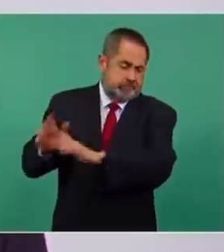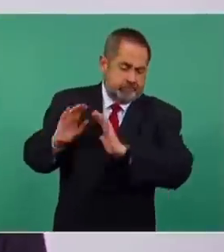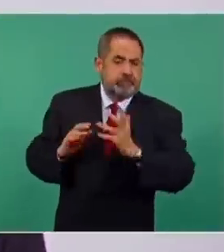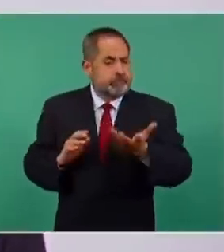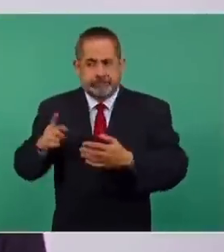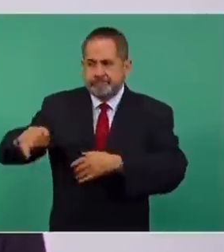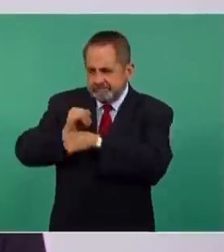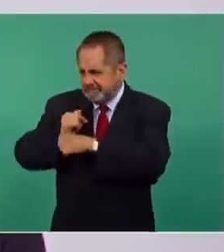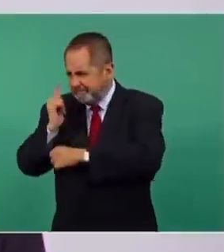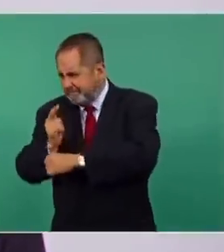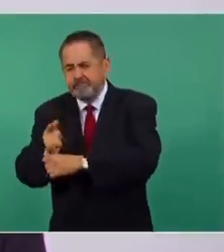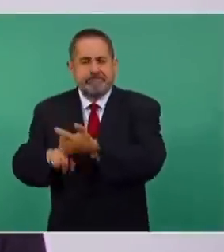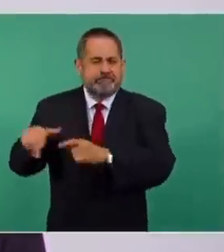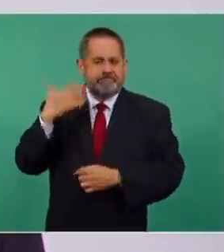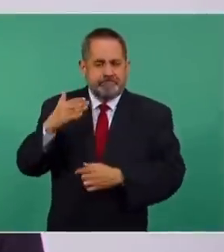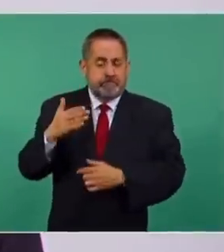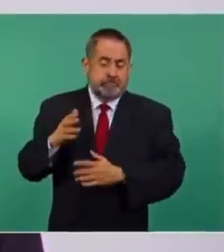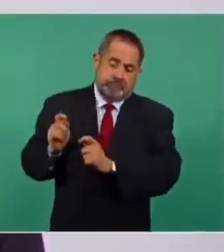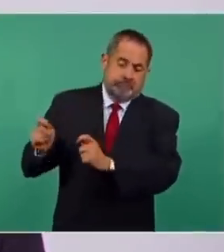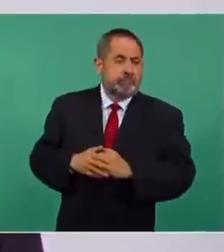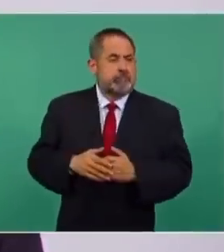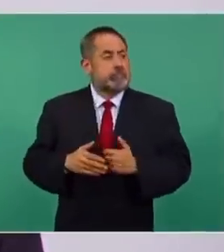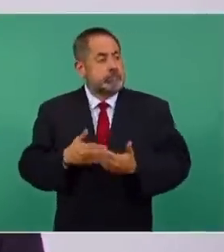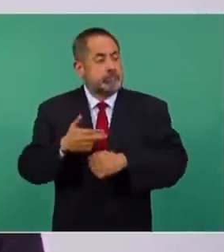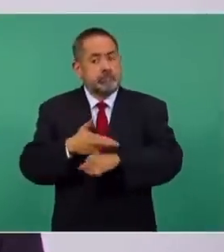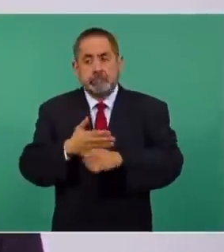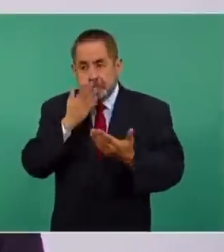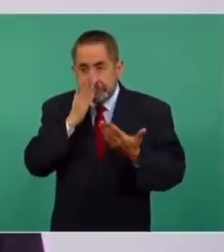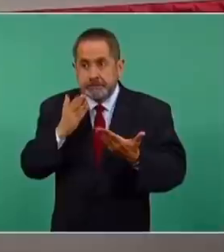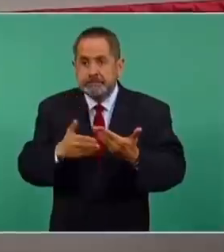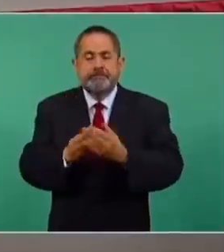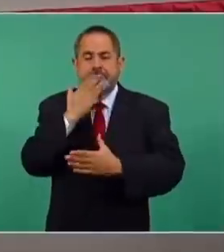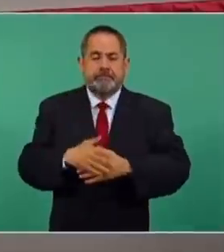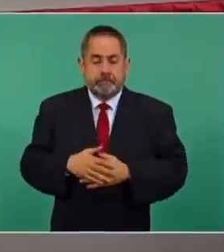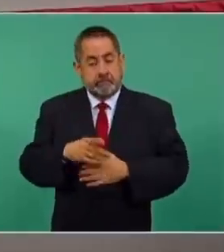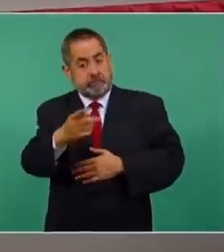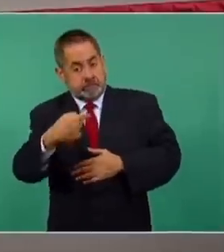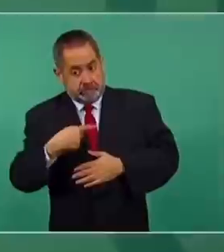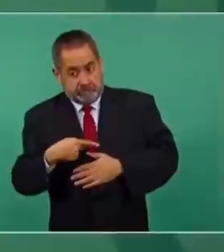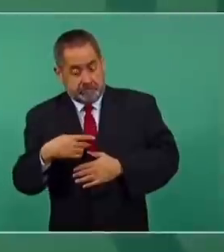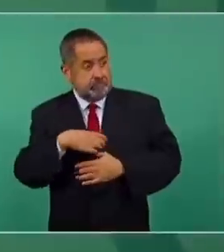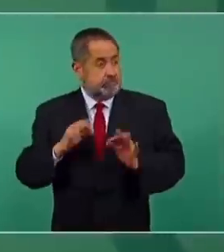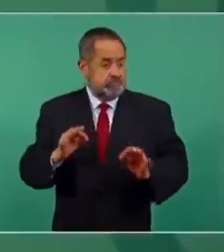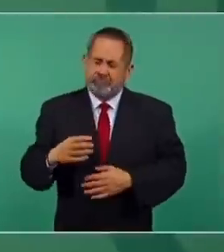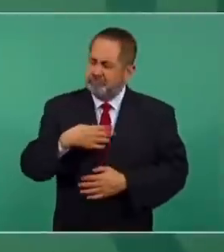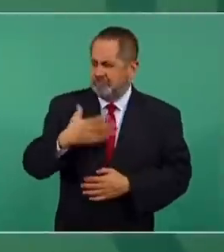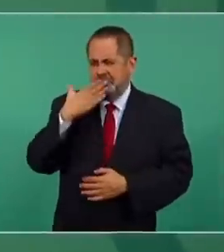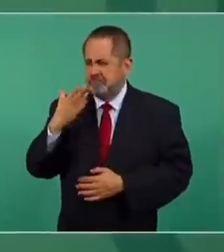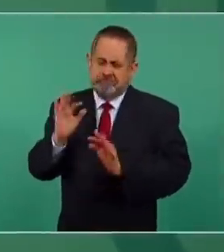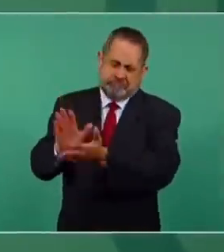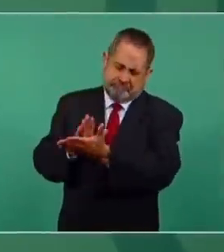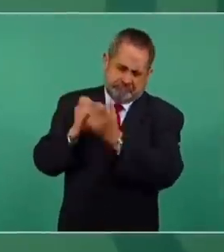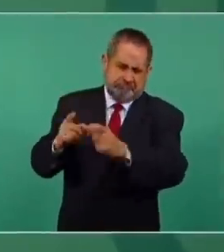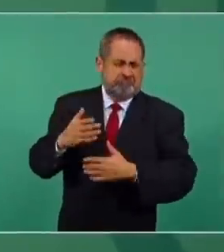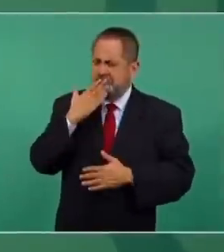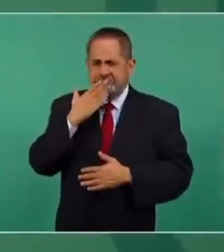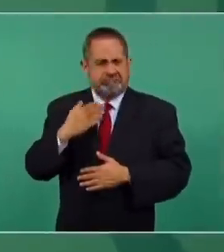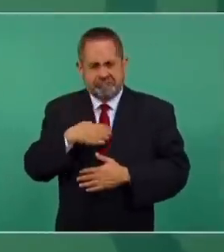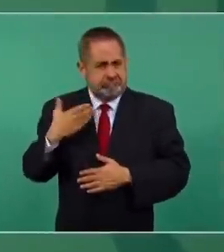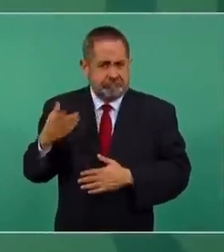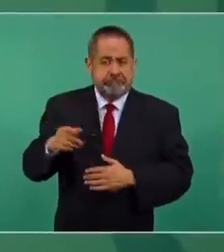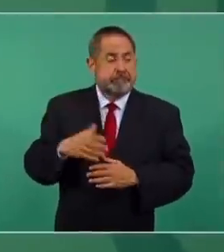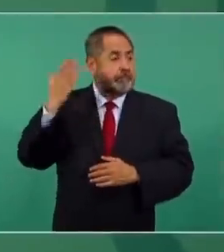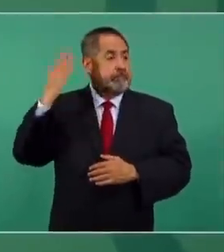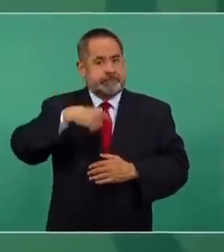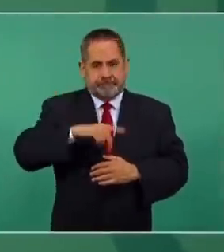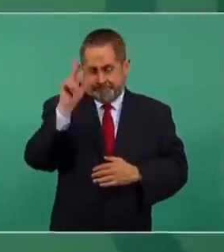Y que los especialistas se hicieran cargo. Y salimos adelante. Entonces, me preguntas que si estoy satisfecho. Claro que sí. Fue terrible